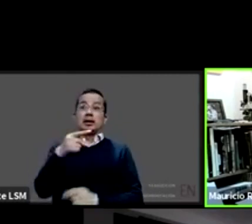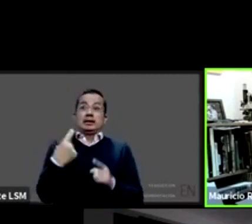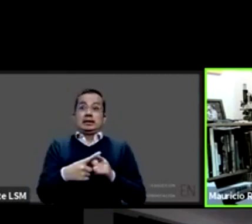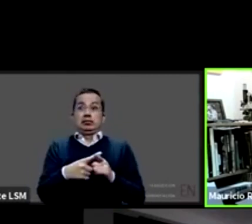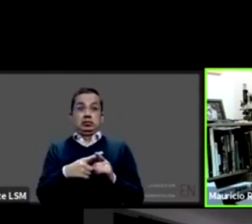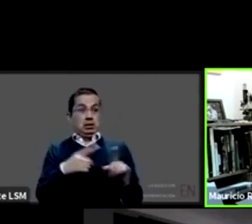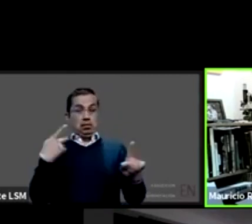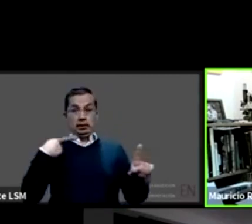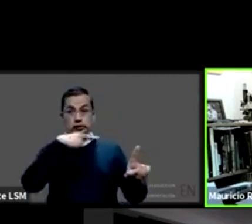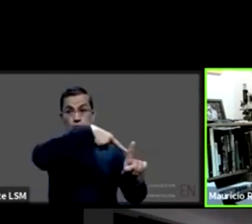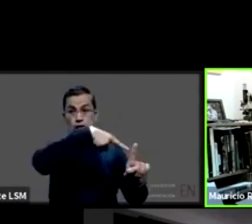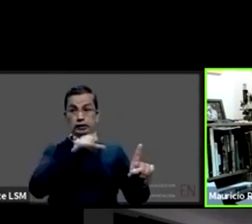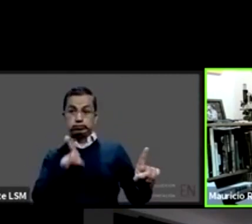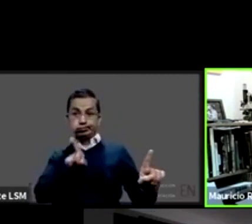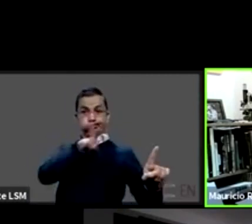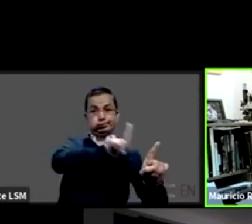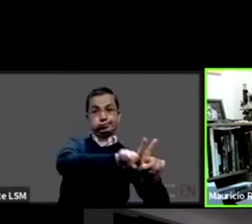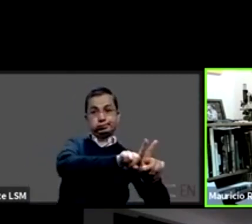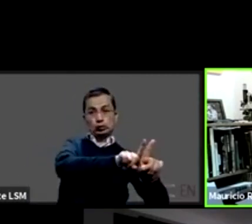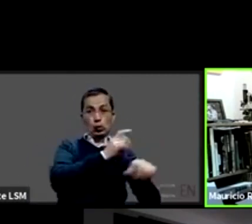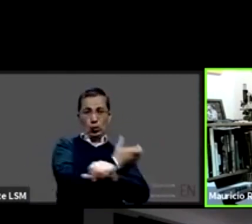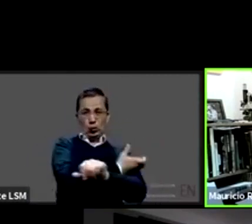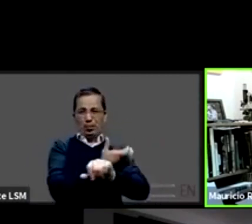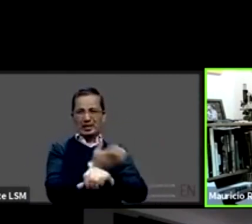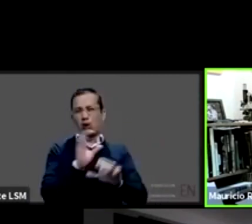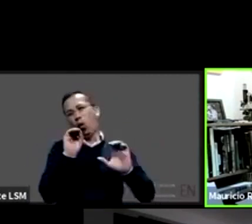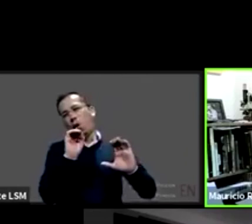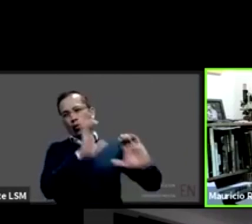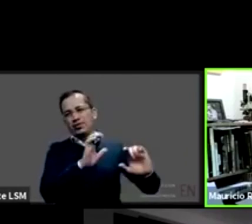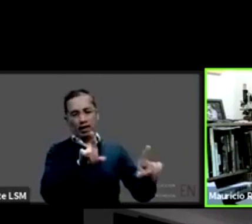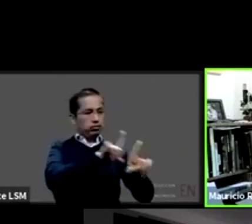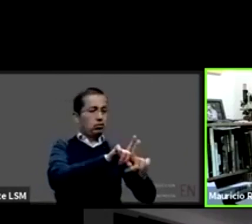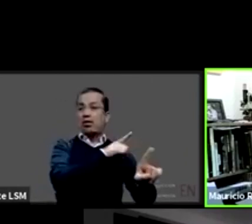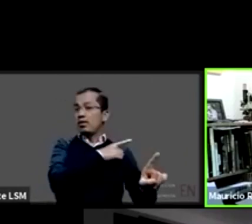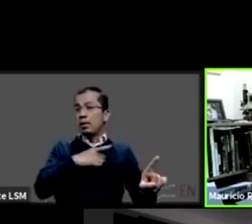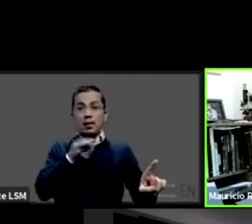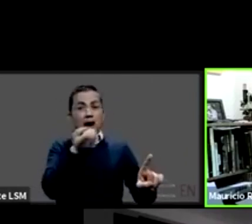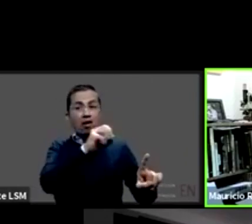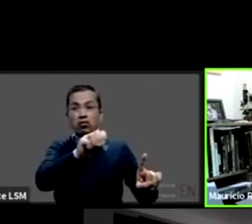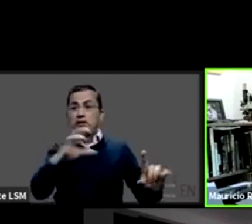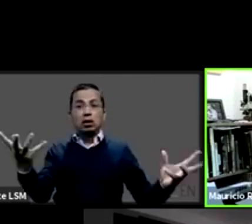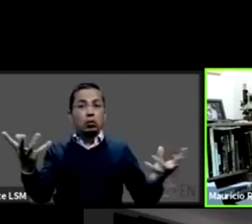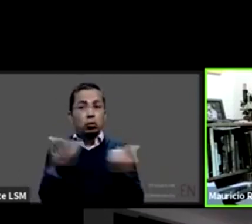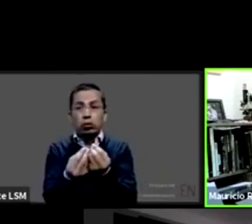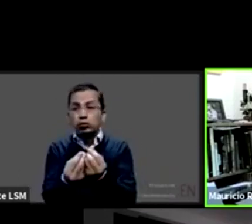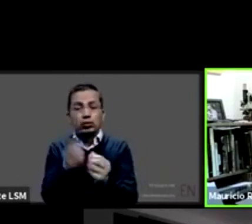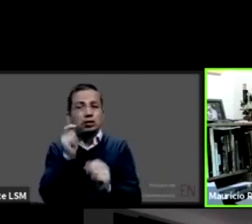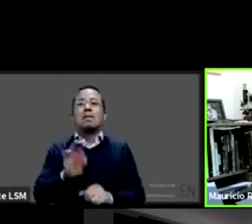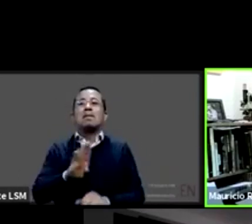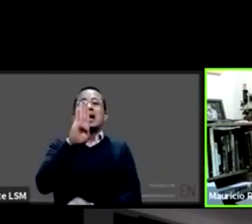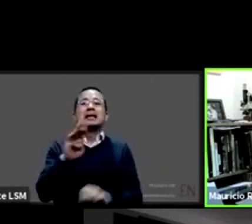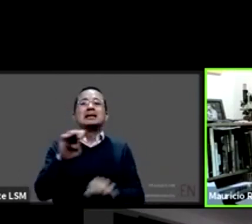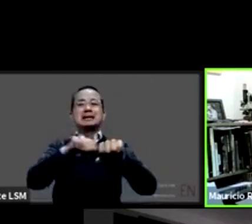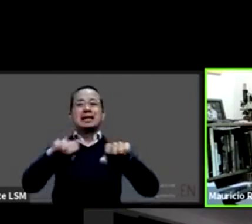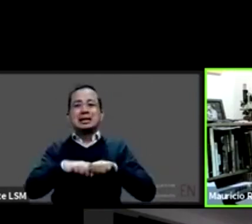que está atendiendo al paciente o que está acompañando y que está siendo parte va a